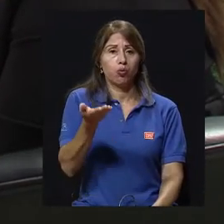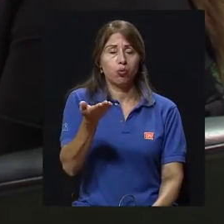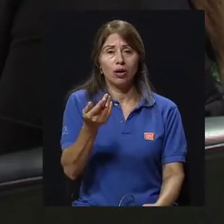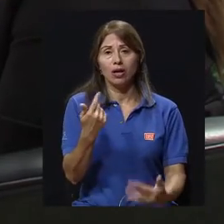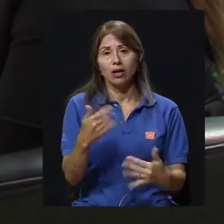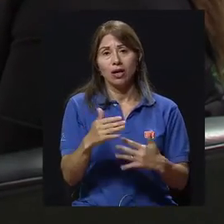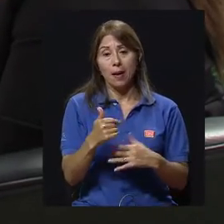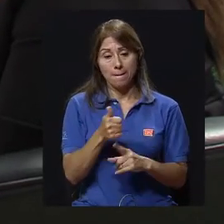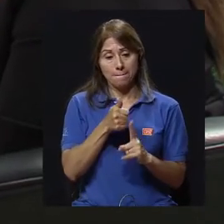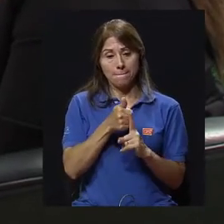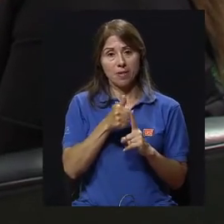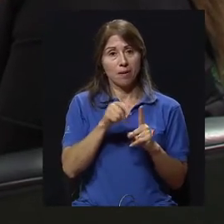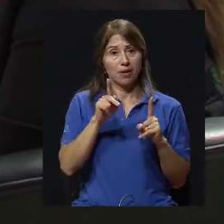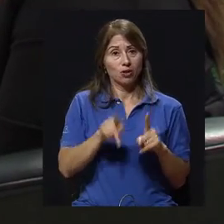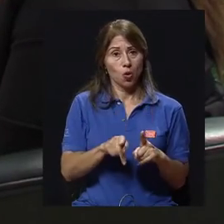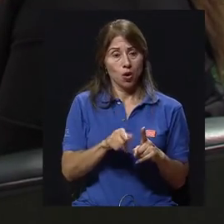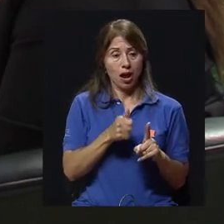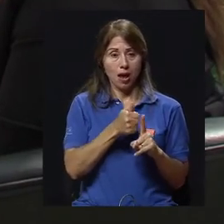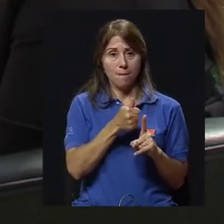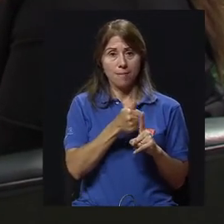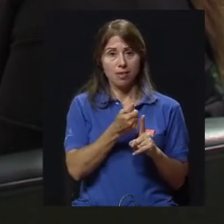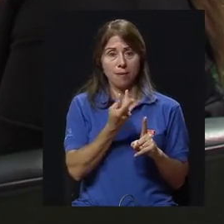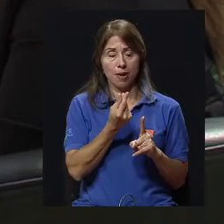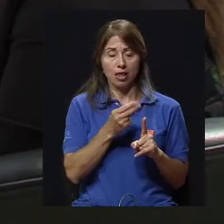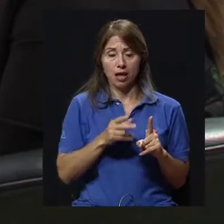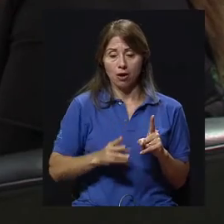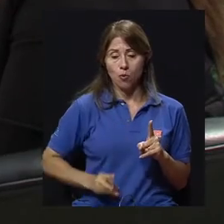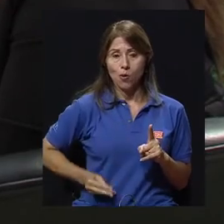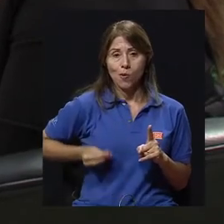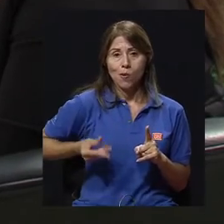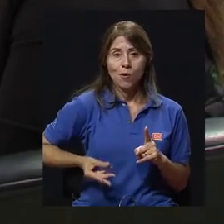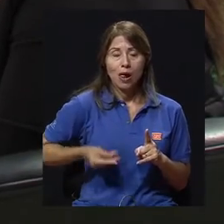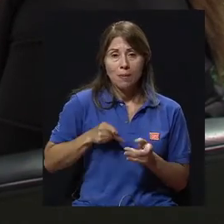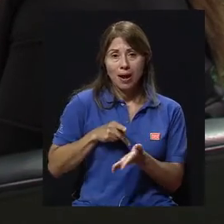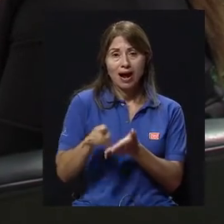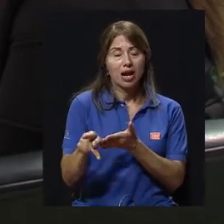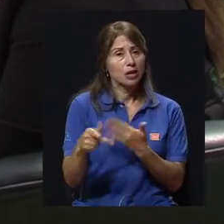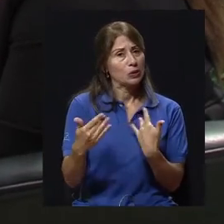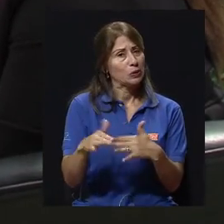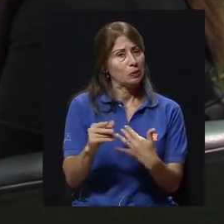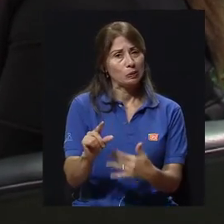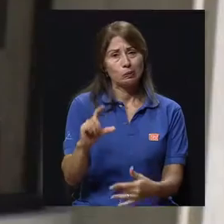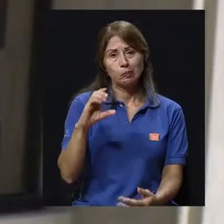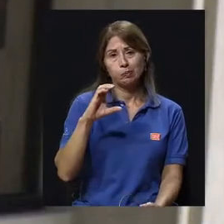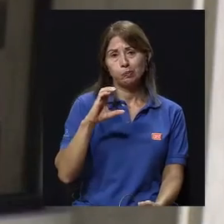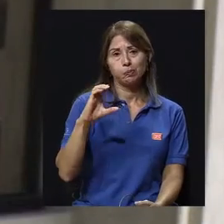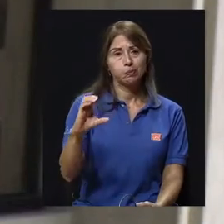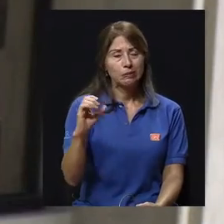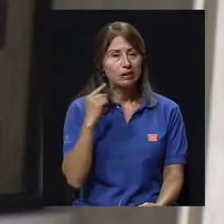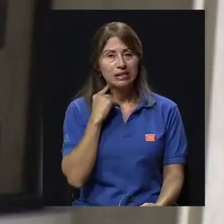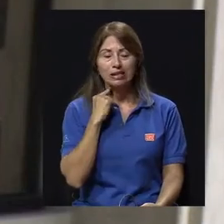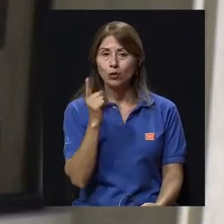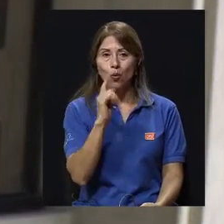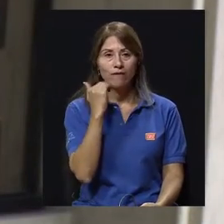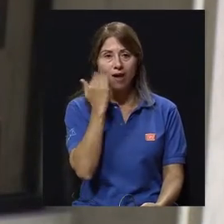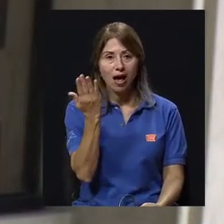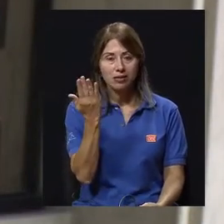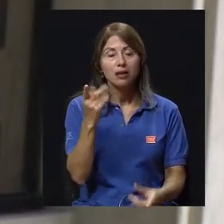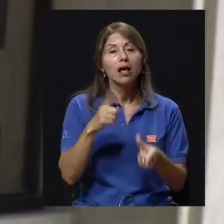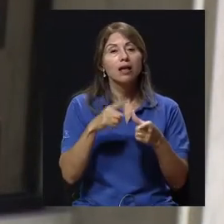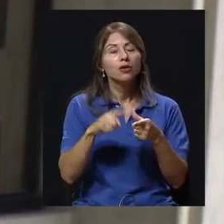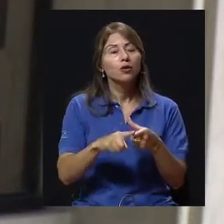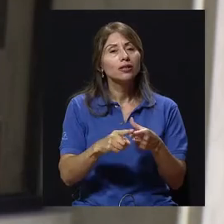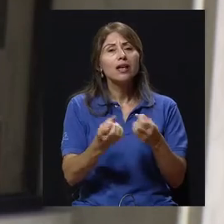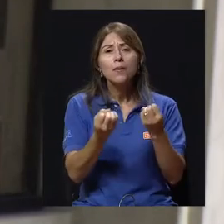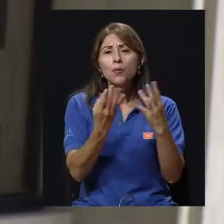pagado del bolsillo de cualquier ciudadano. Entonces, hay esquemas de tratamiento que se han venido modificando cada vez